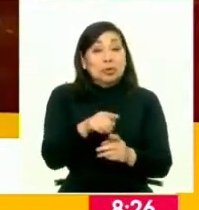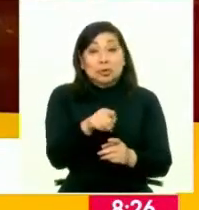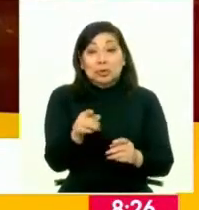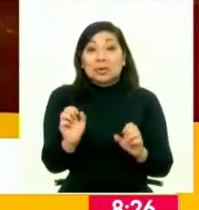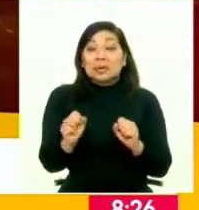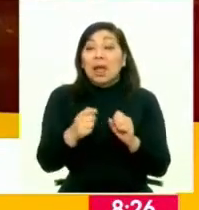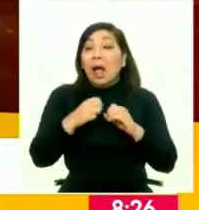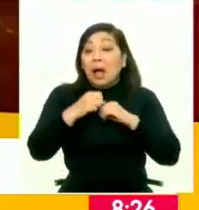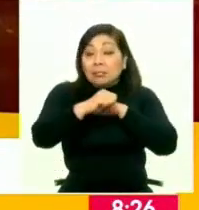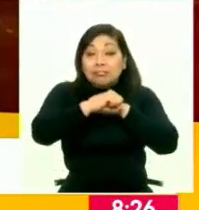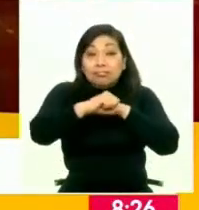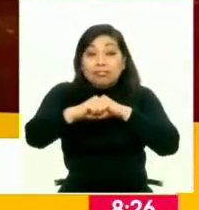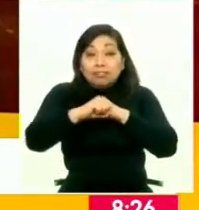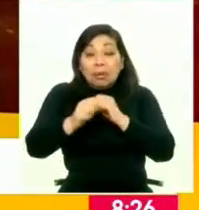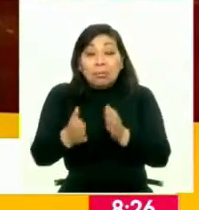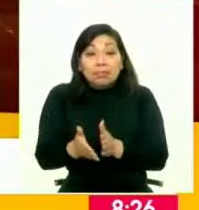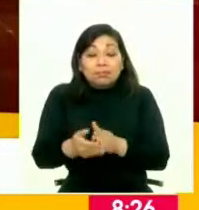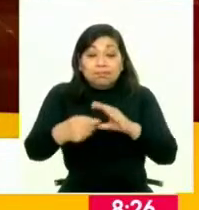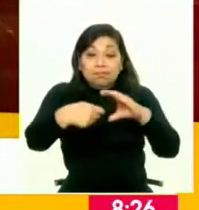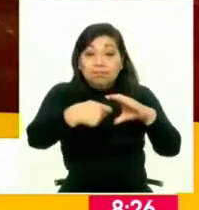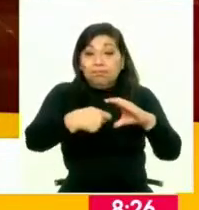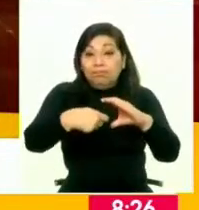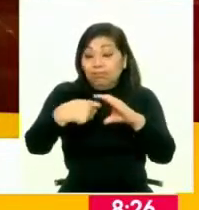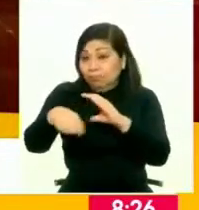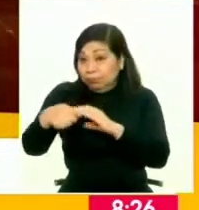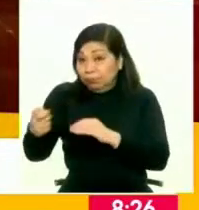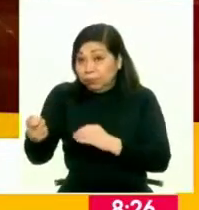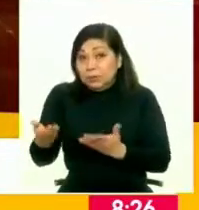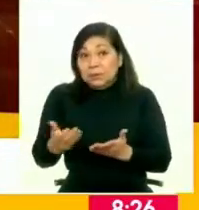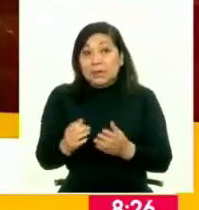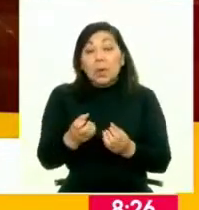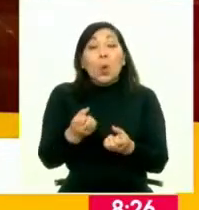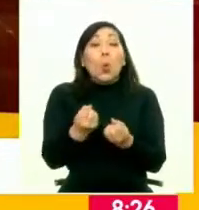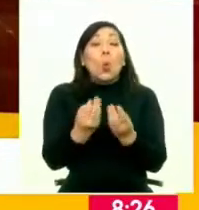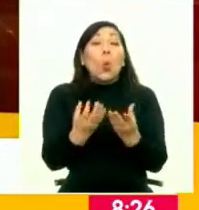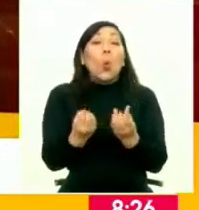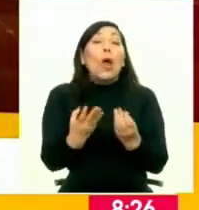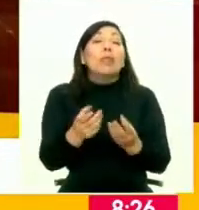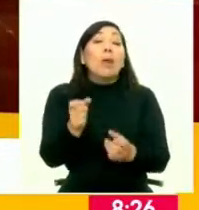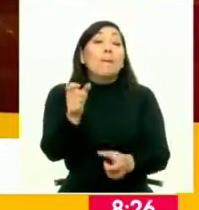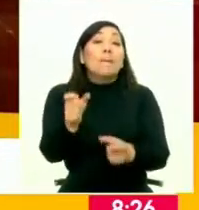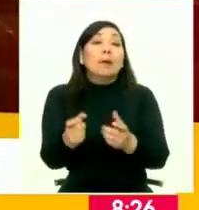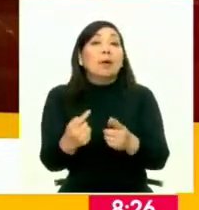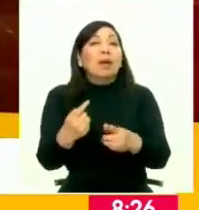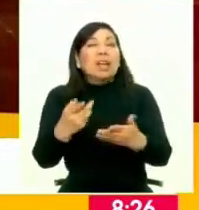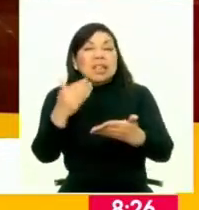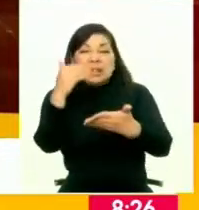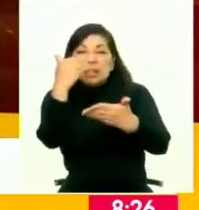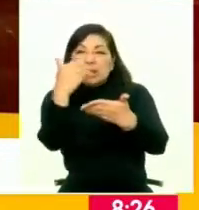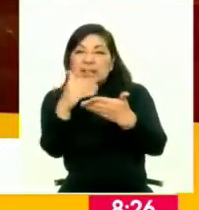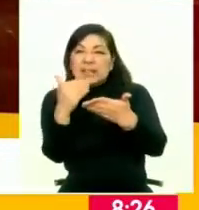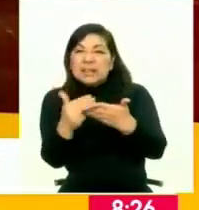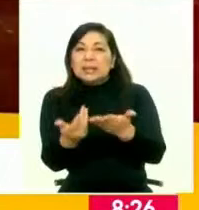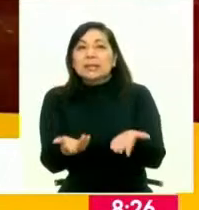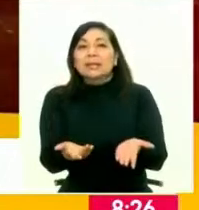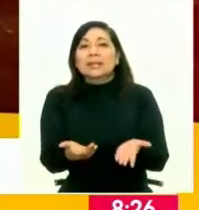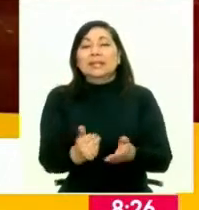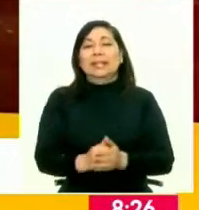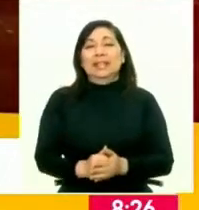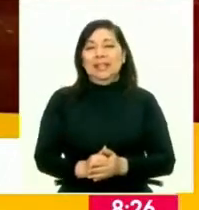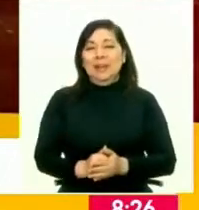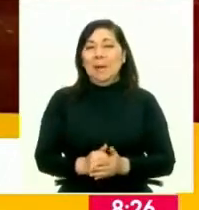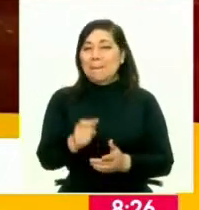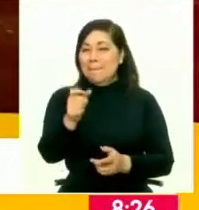van a hacer público un boletín informativo, importante, estadístico, sobre varios criterios que tienen que ver con el registro